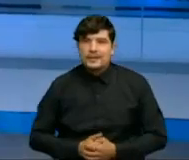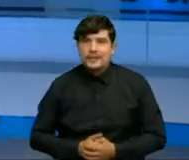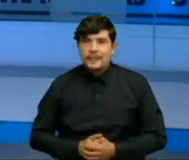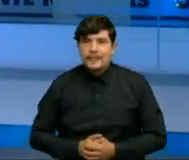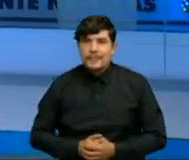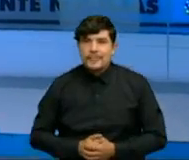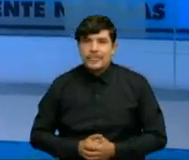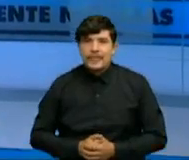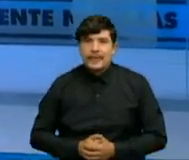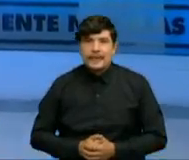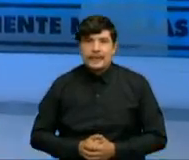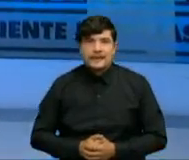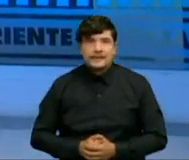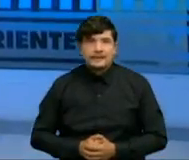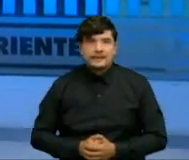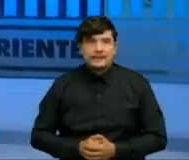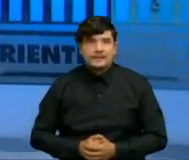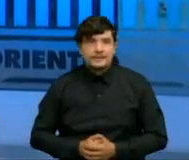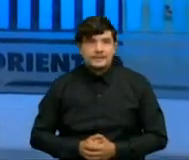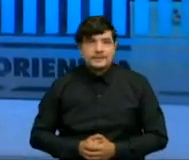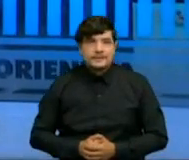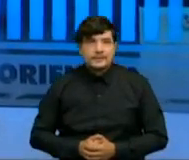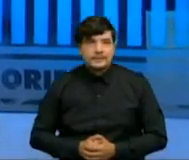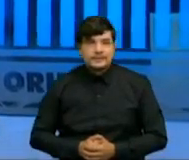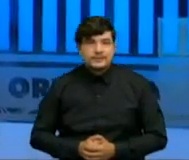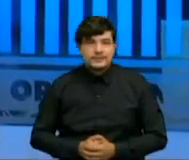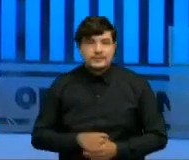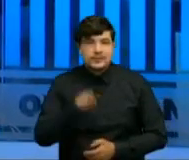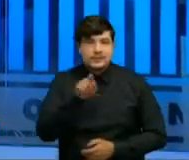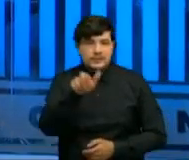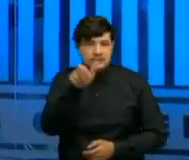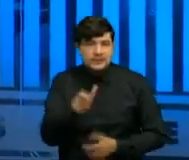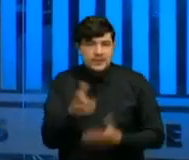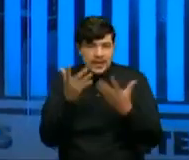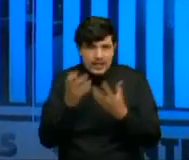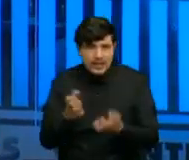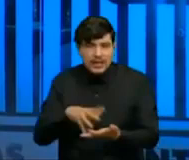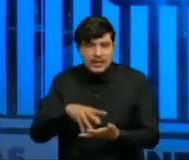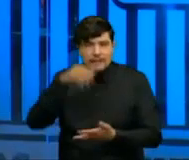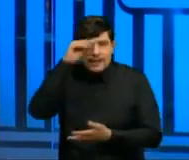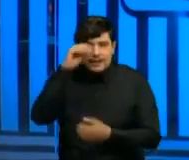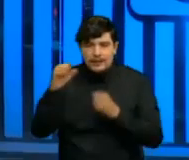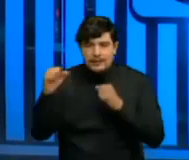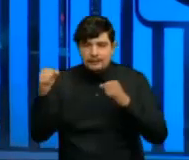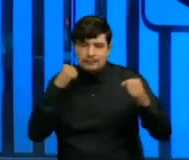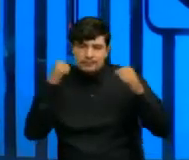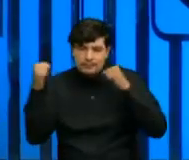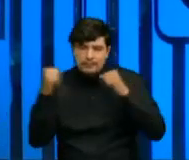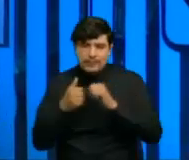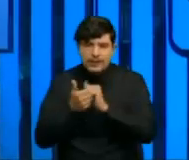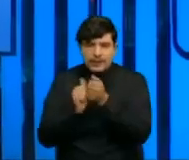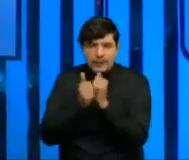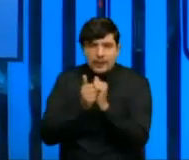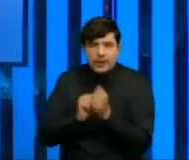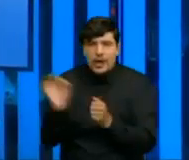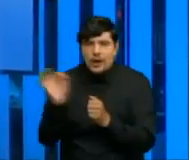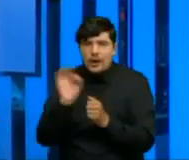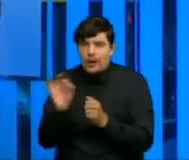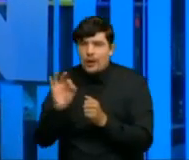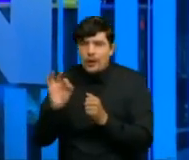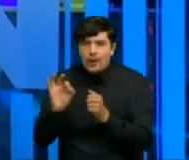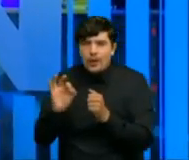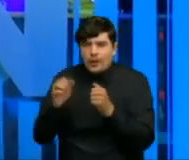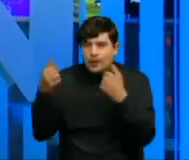Si usted es una de las personas que quiere ser fitness o aprender a través de las redes sociales, pues hoy una norte santandereana nos